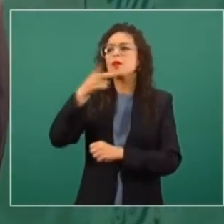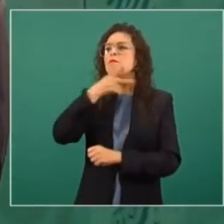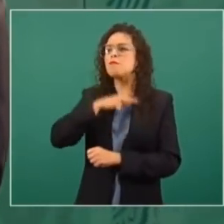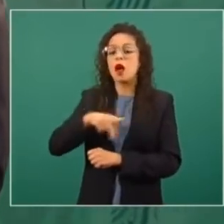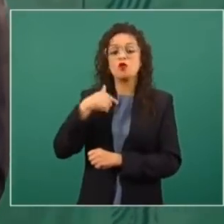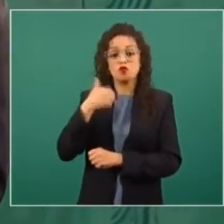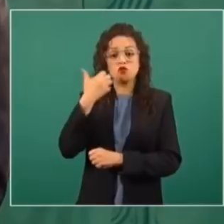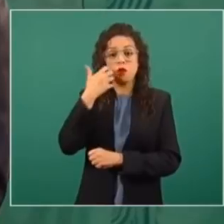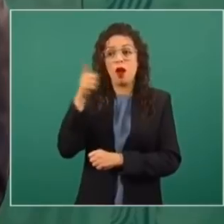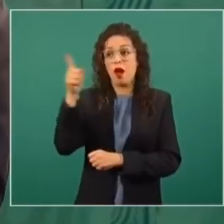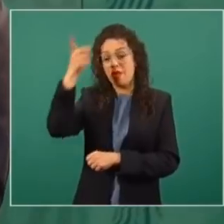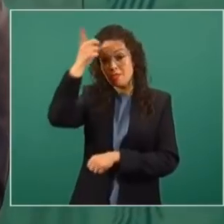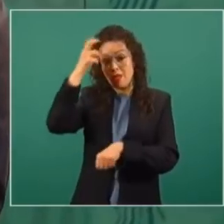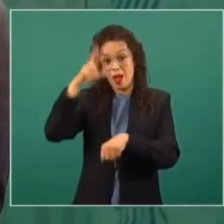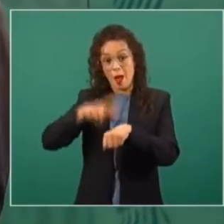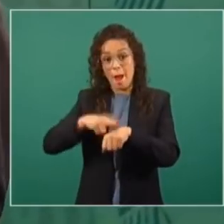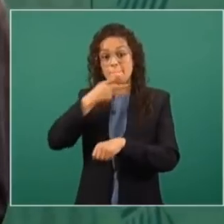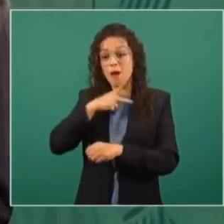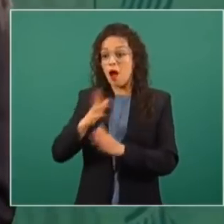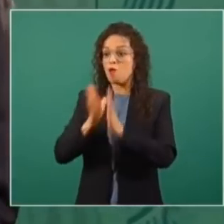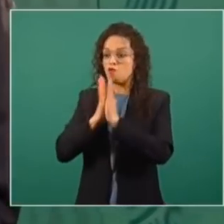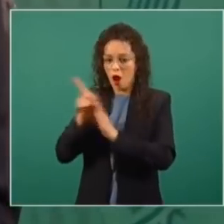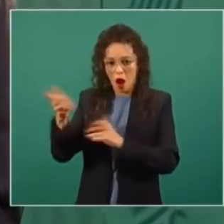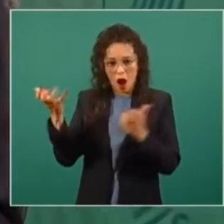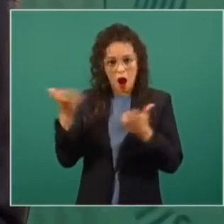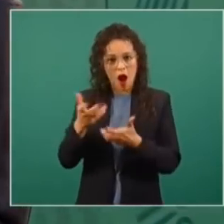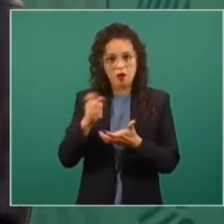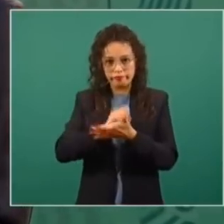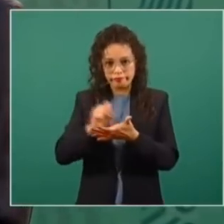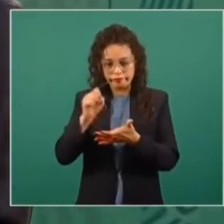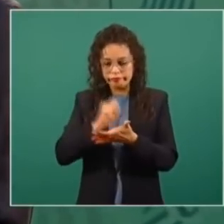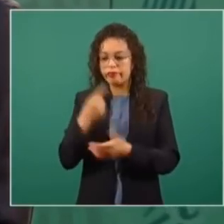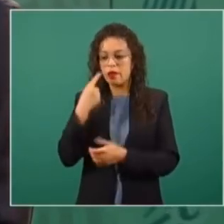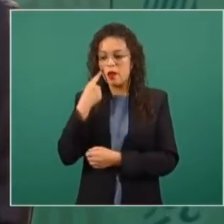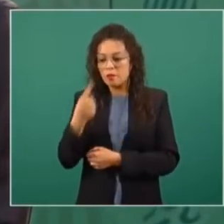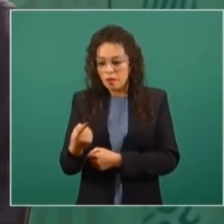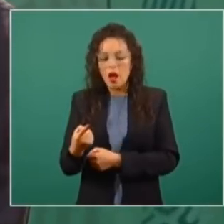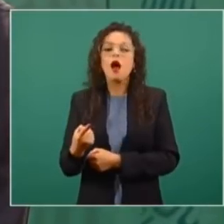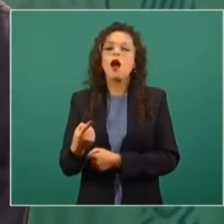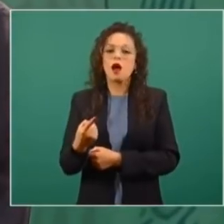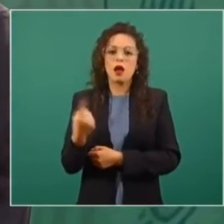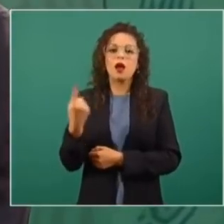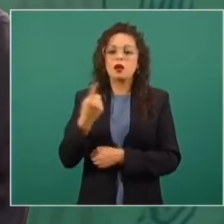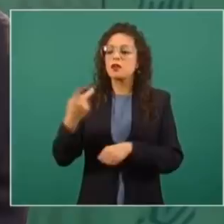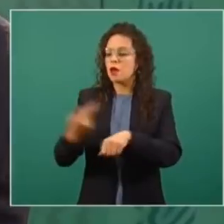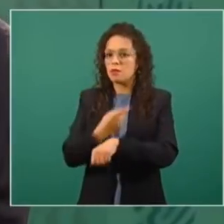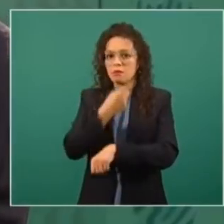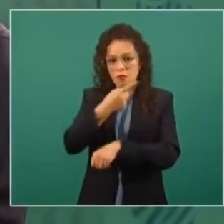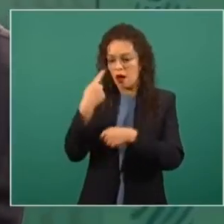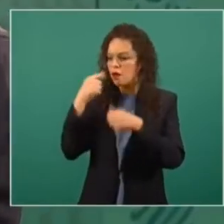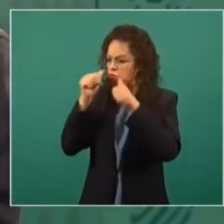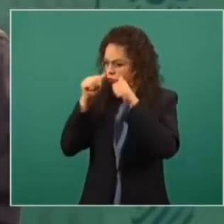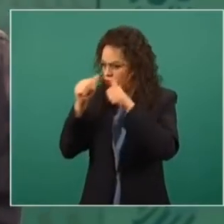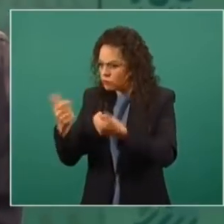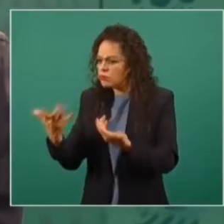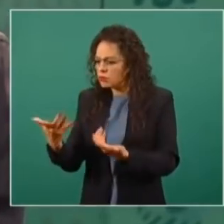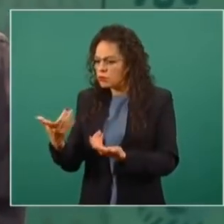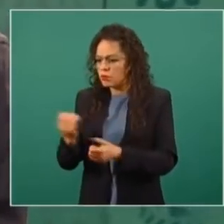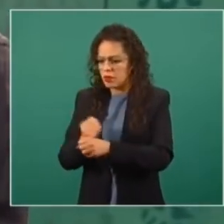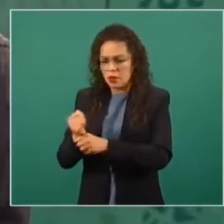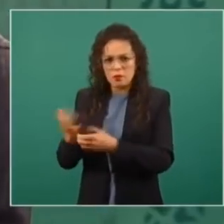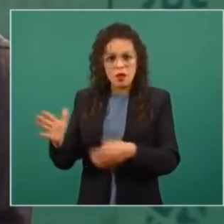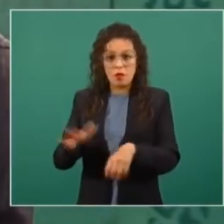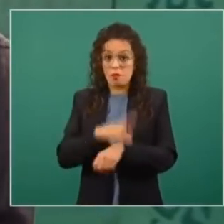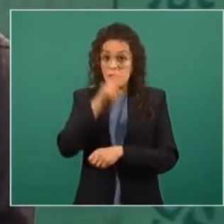tome nota y que se atienda, porque una de las cosas que no